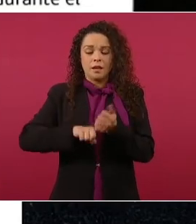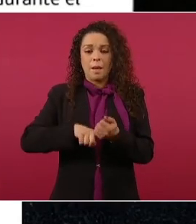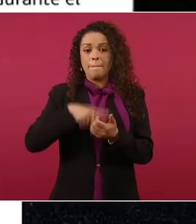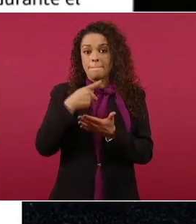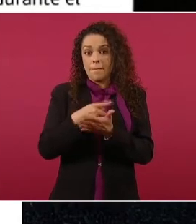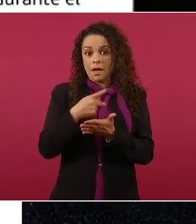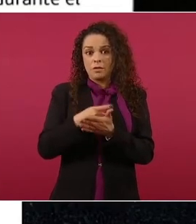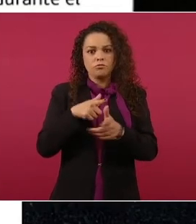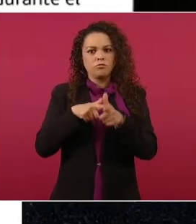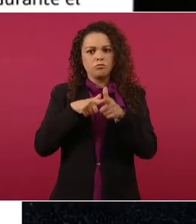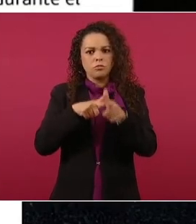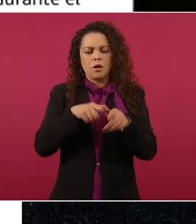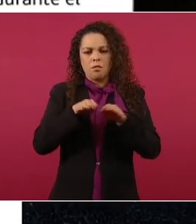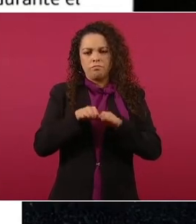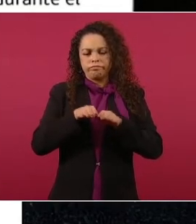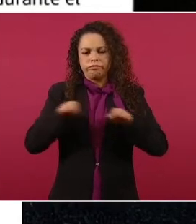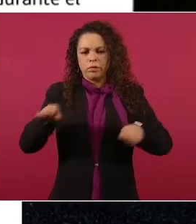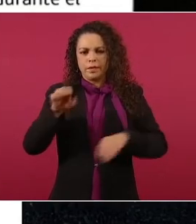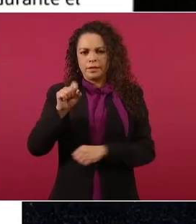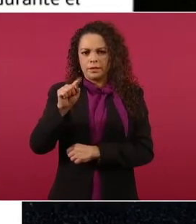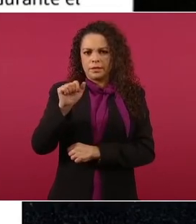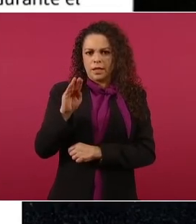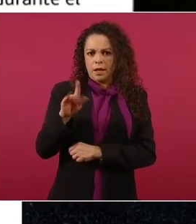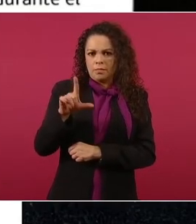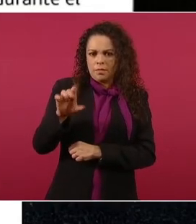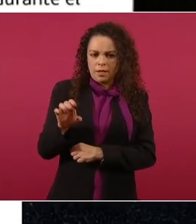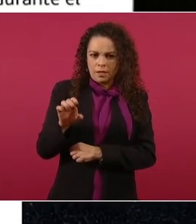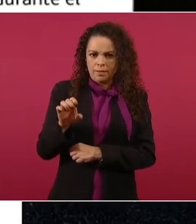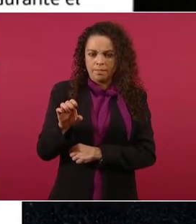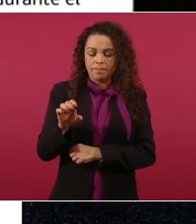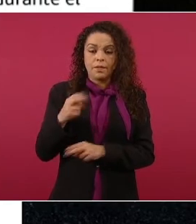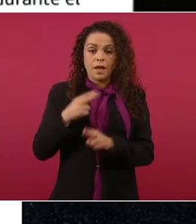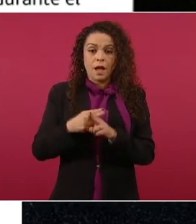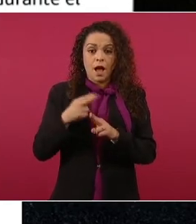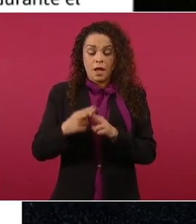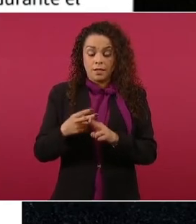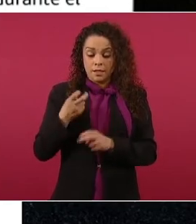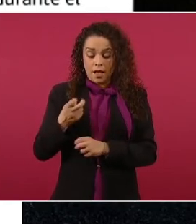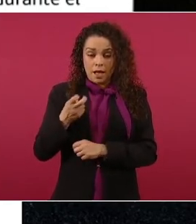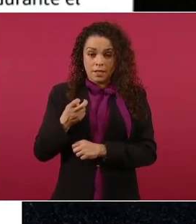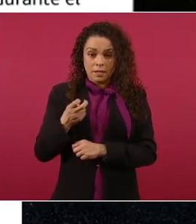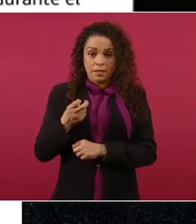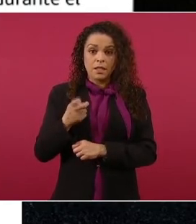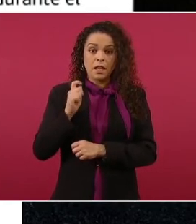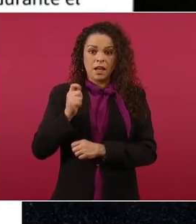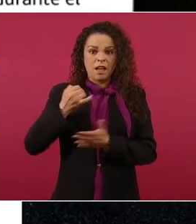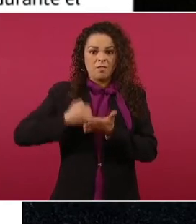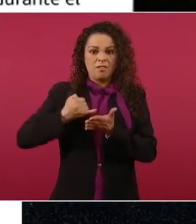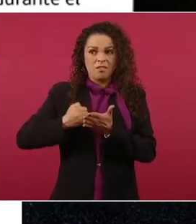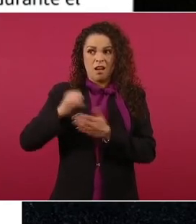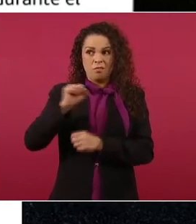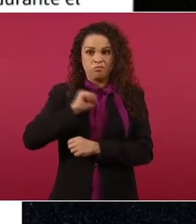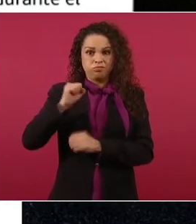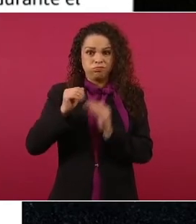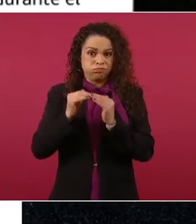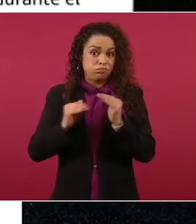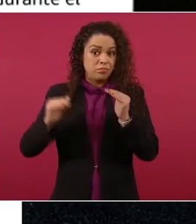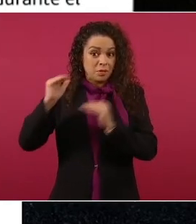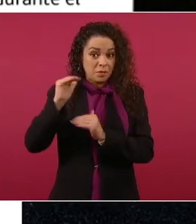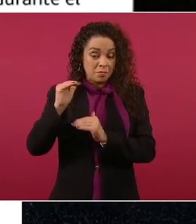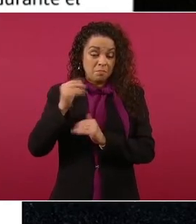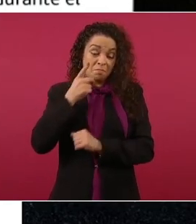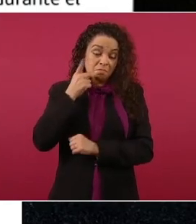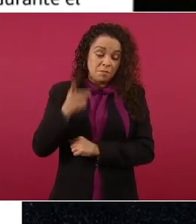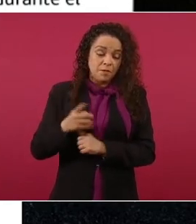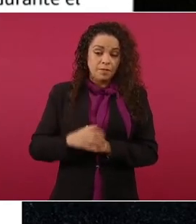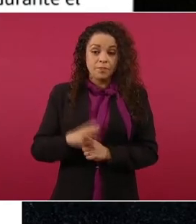se ha mantenido relativamente estable, incluso durante el presente ciclo de alzas de tasas. Coutinho asegura